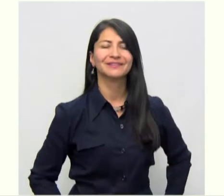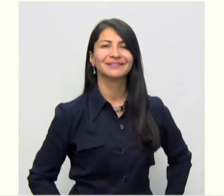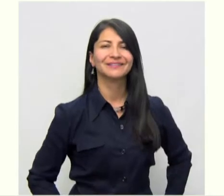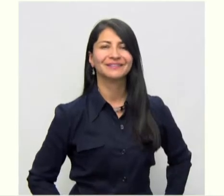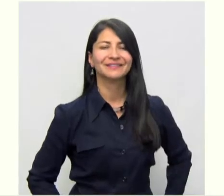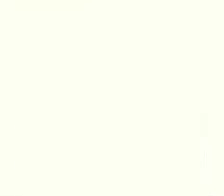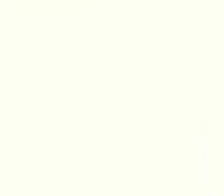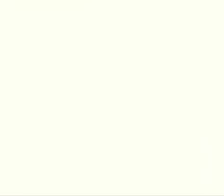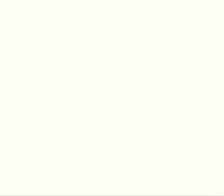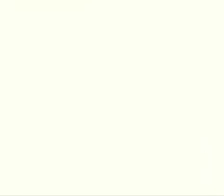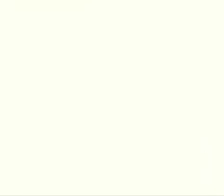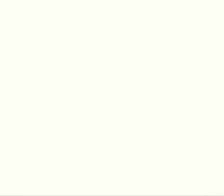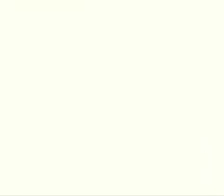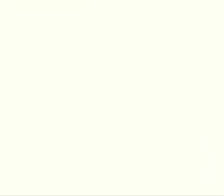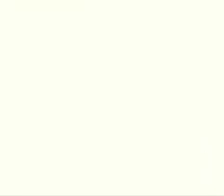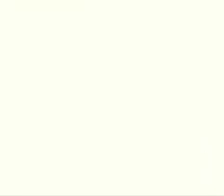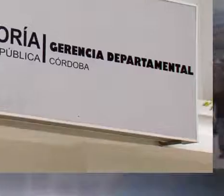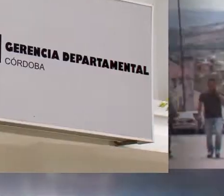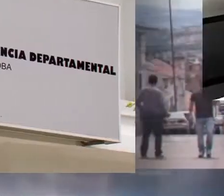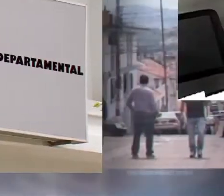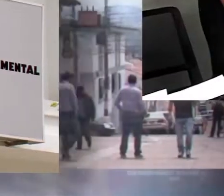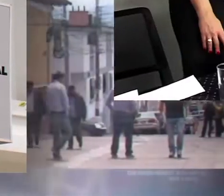Contraloría General de la República.